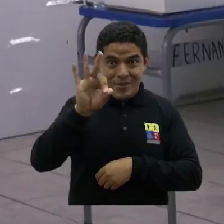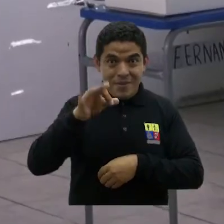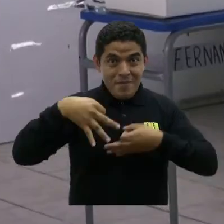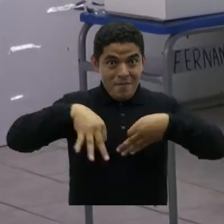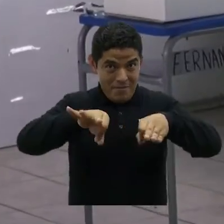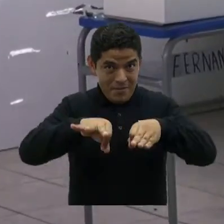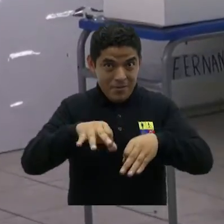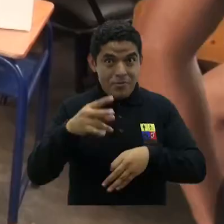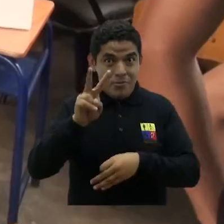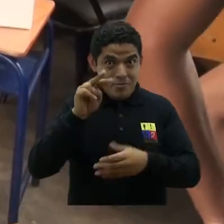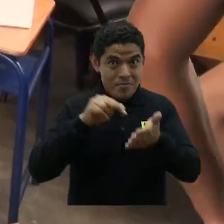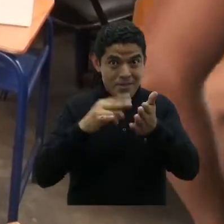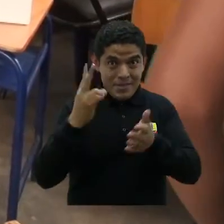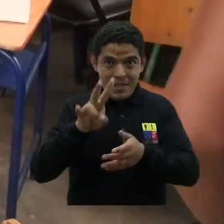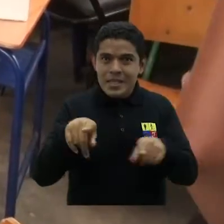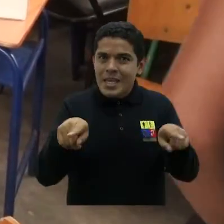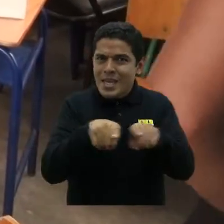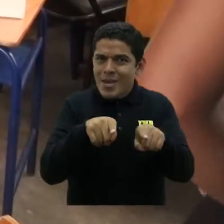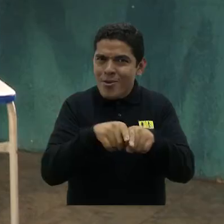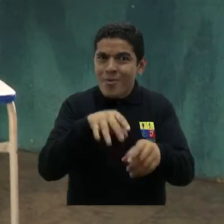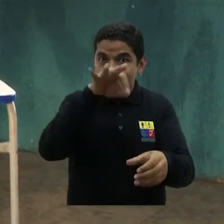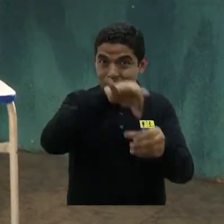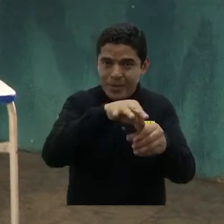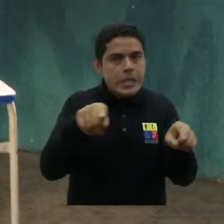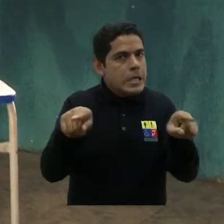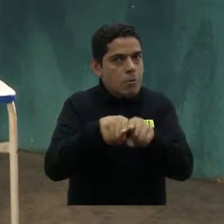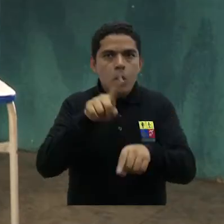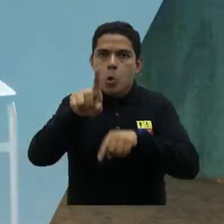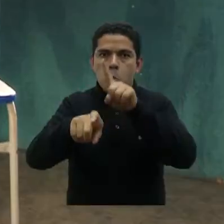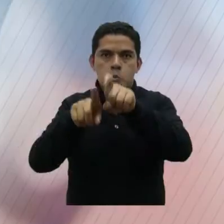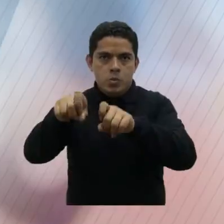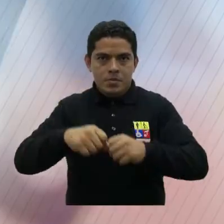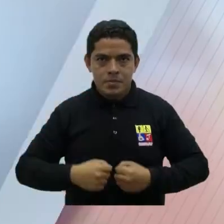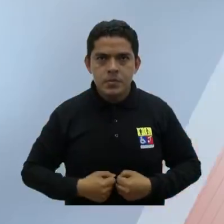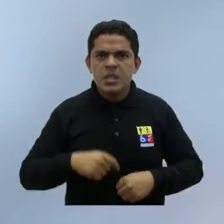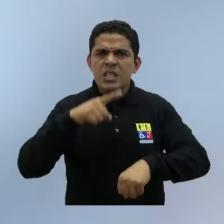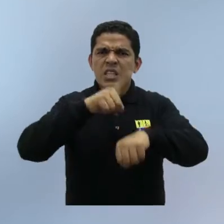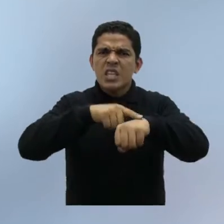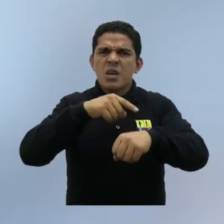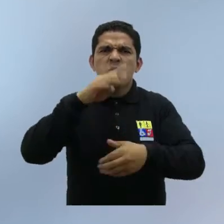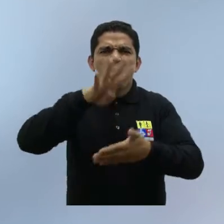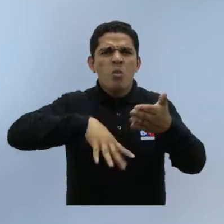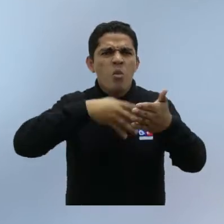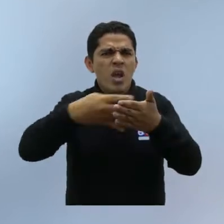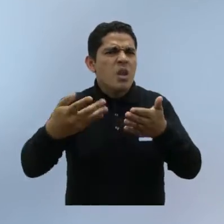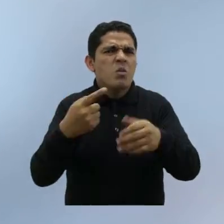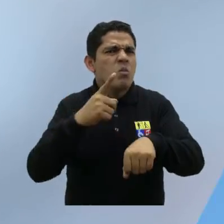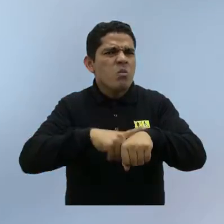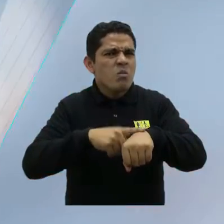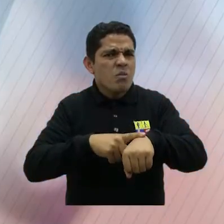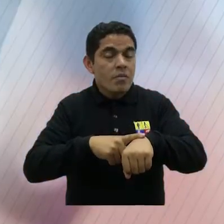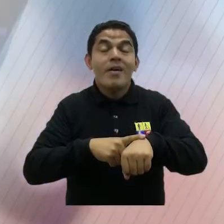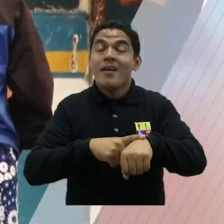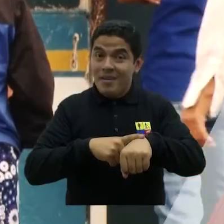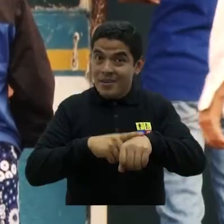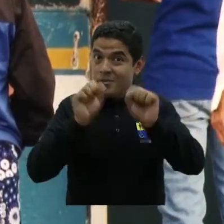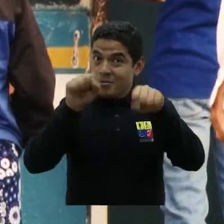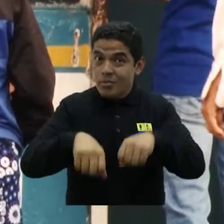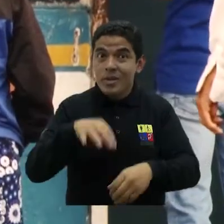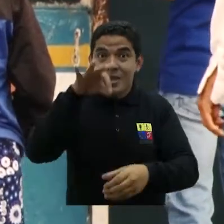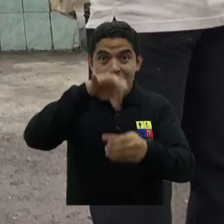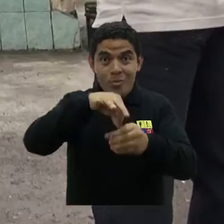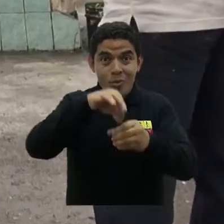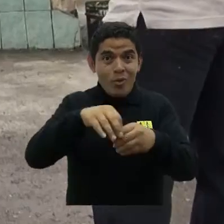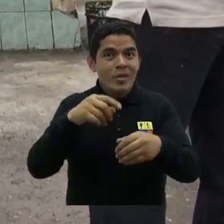febrero del 2017, el mismo día que se desarrollan las elecciones generales. ¿Cuál es el horario para votar? Usted podrá